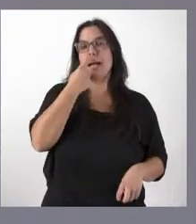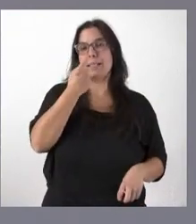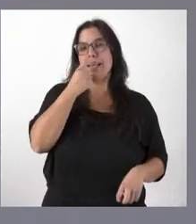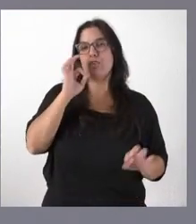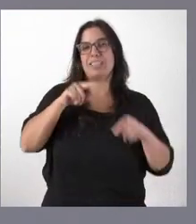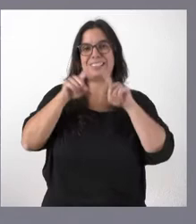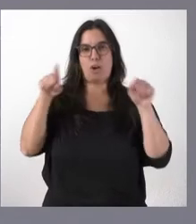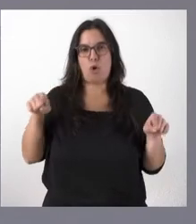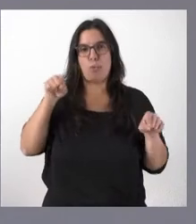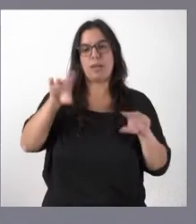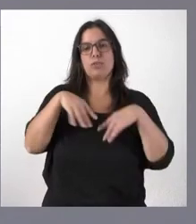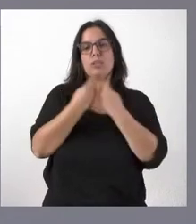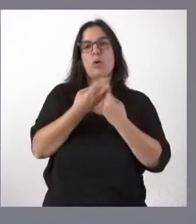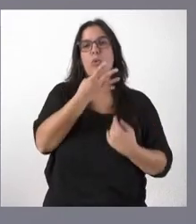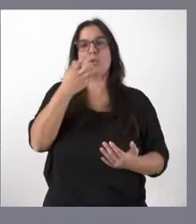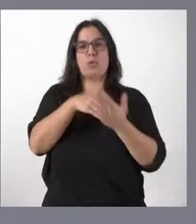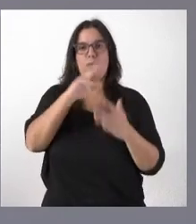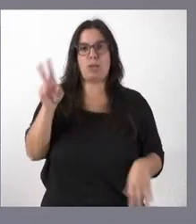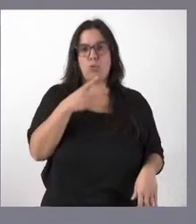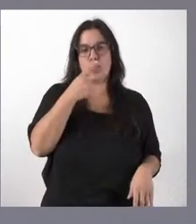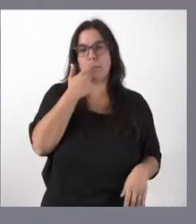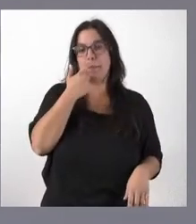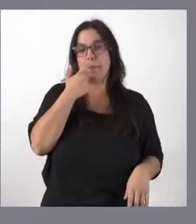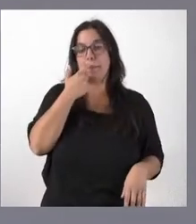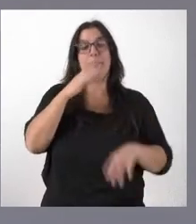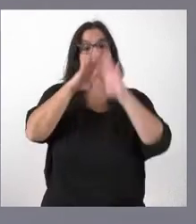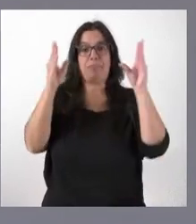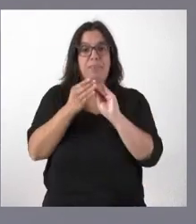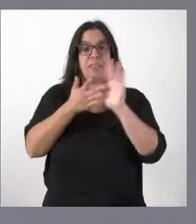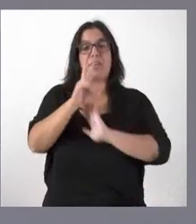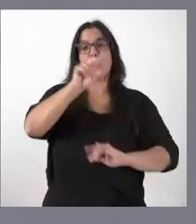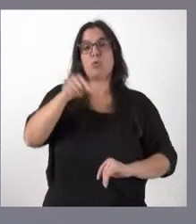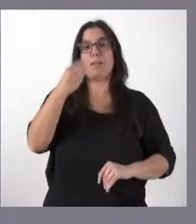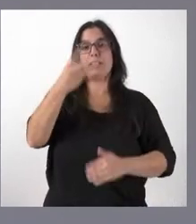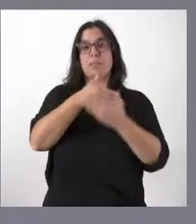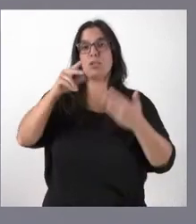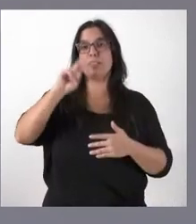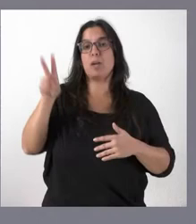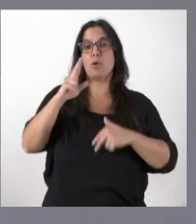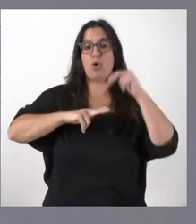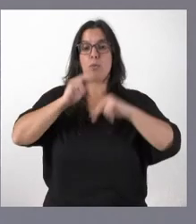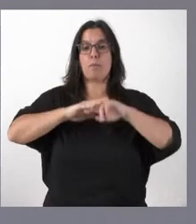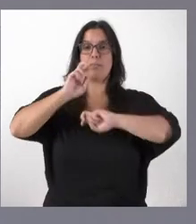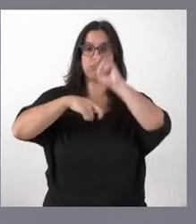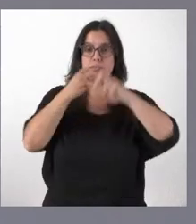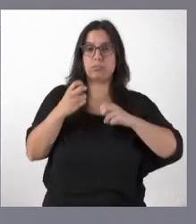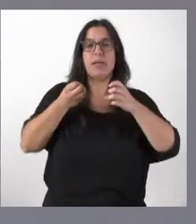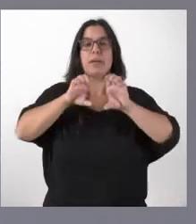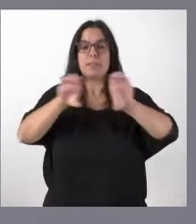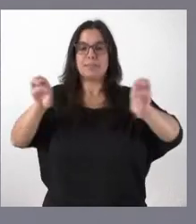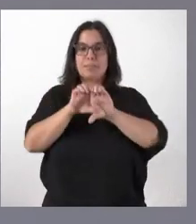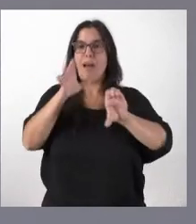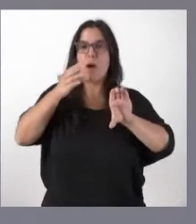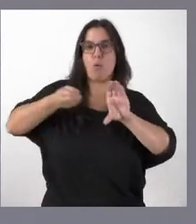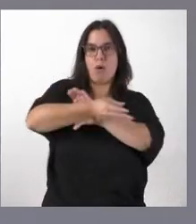importe de 400.000 euros. En definitiva, estamos hablando de 2,3 millones de euros en obras de infraestructuras vinculadas al ciclo